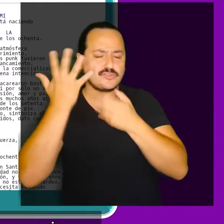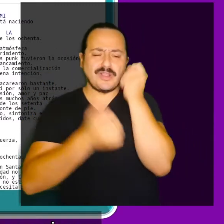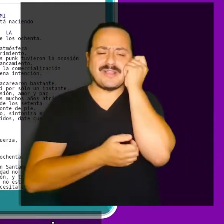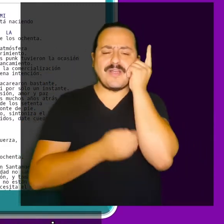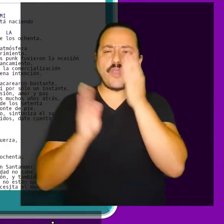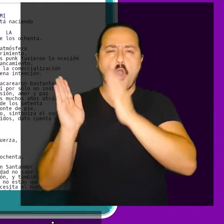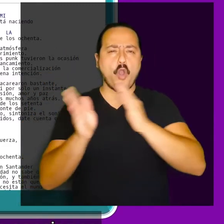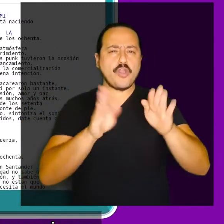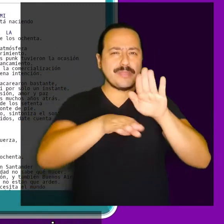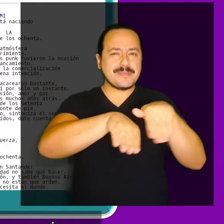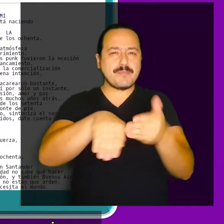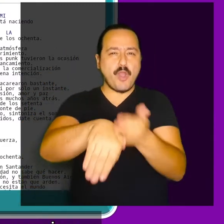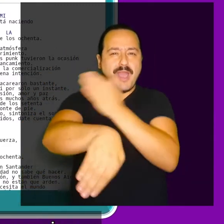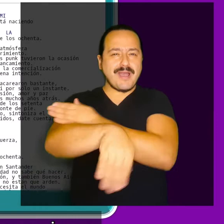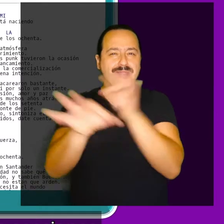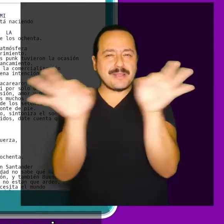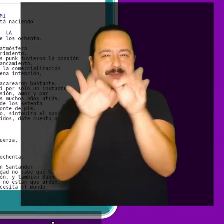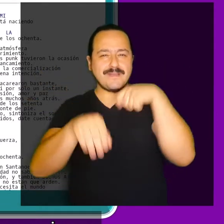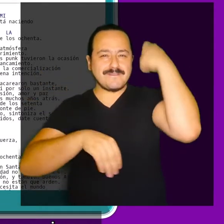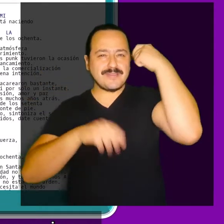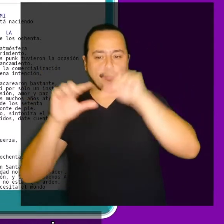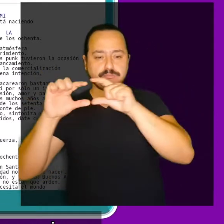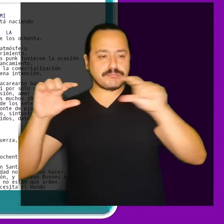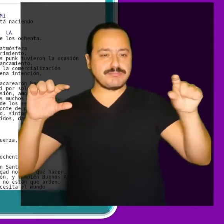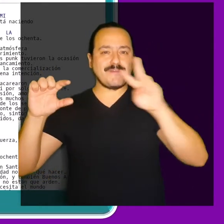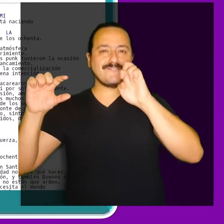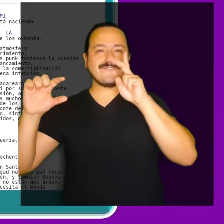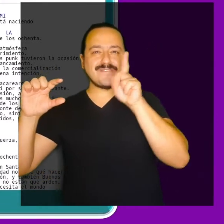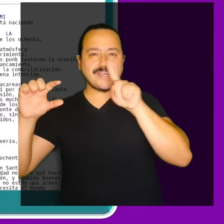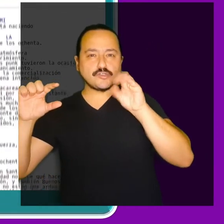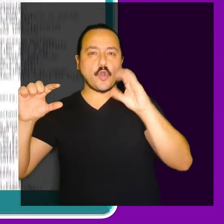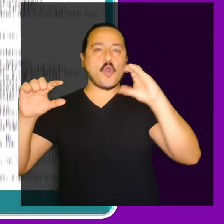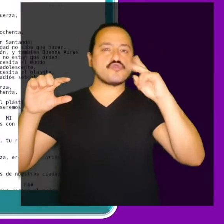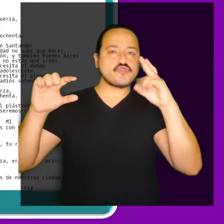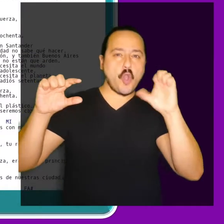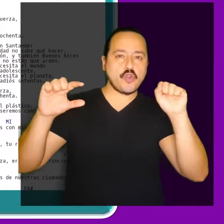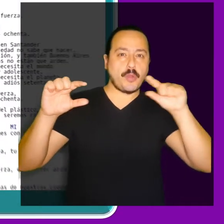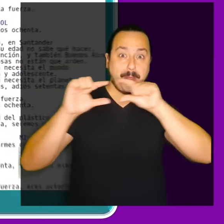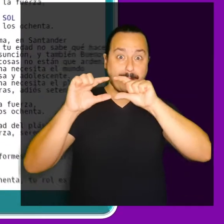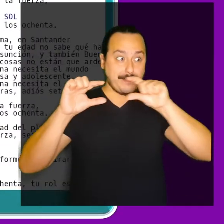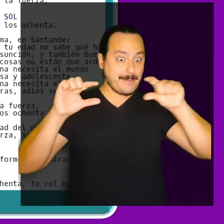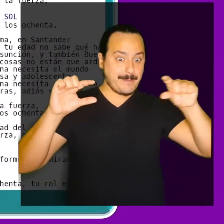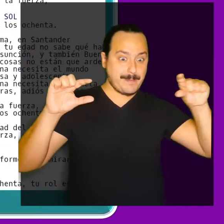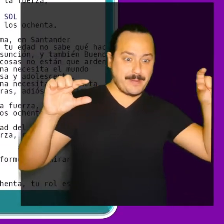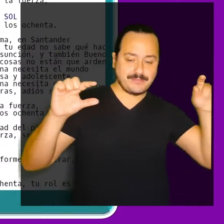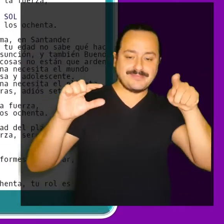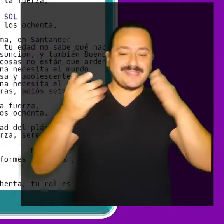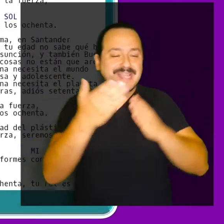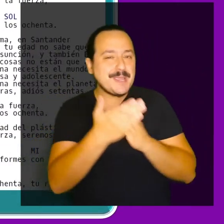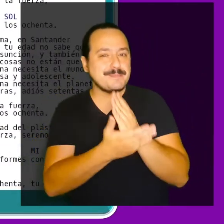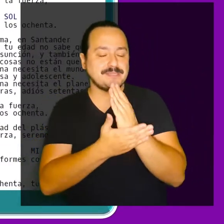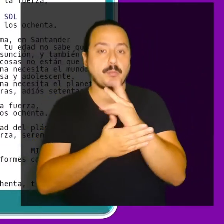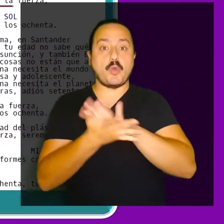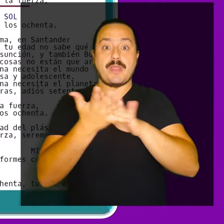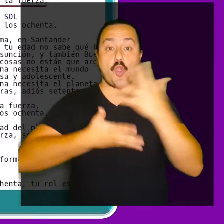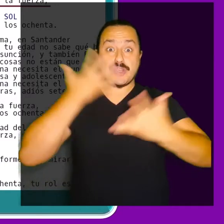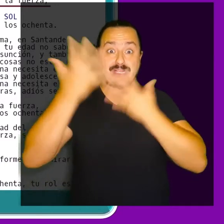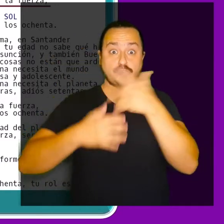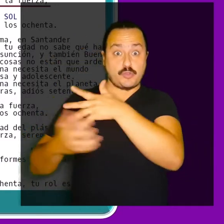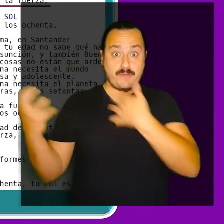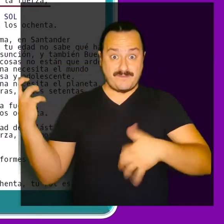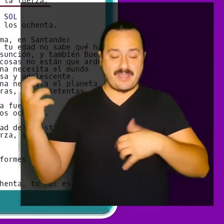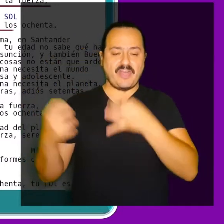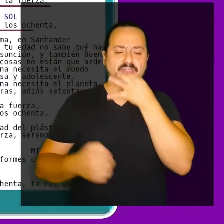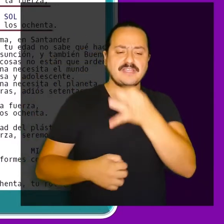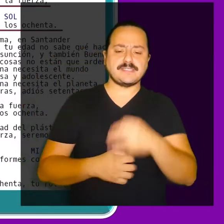entendiéndola como la organización de las secciones de la canción. Sabemos cuándo viene el coro. Por ejemplo, con su texto, ya viene la